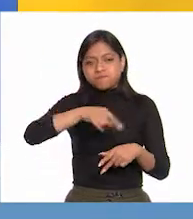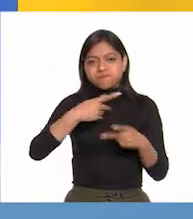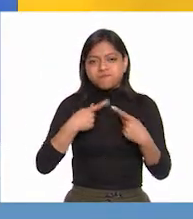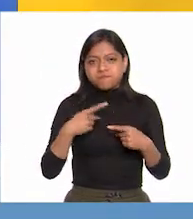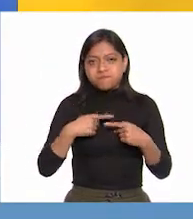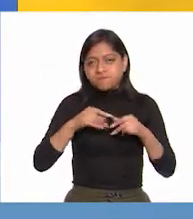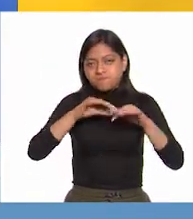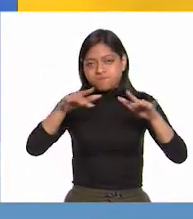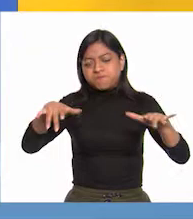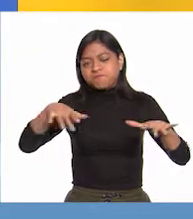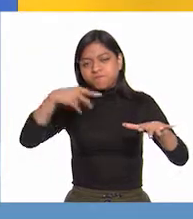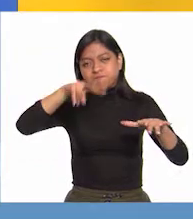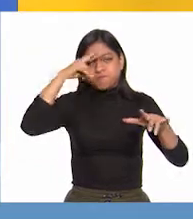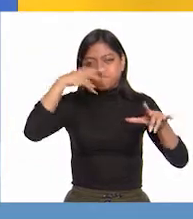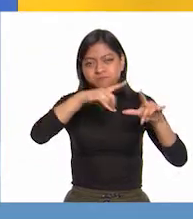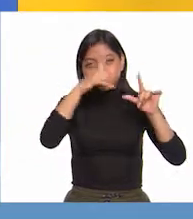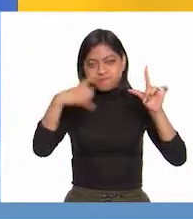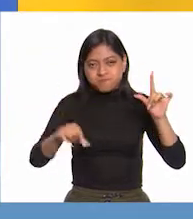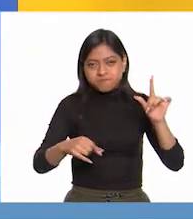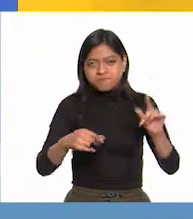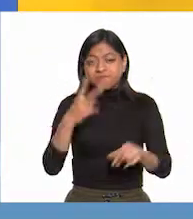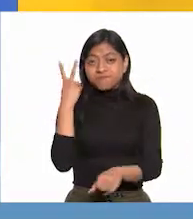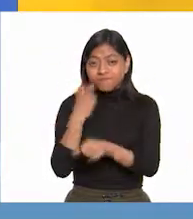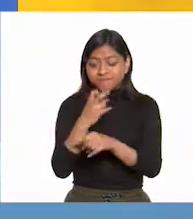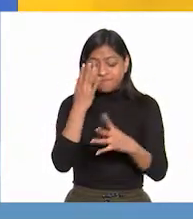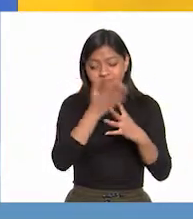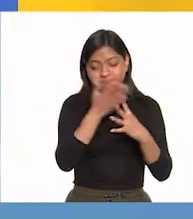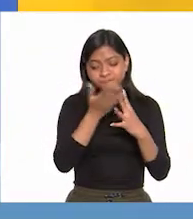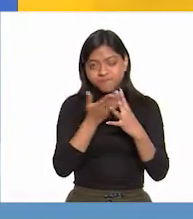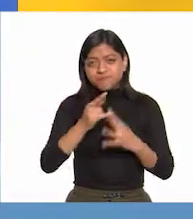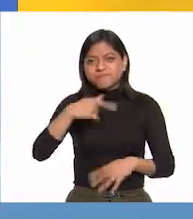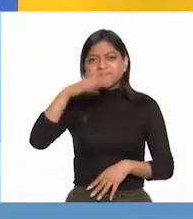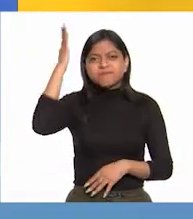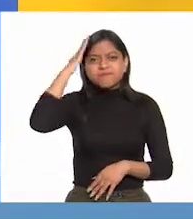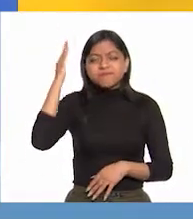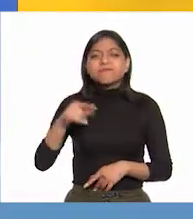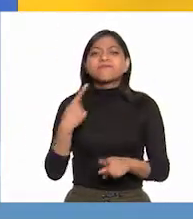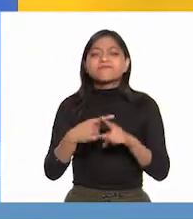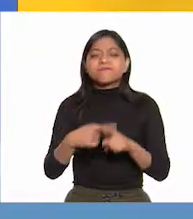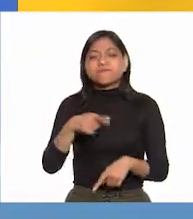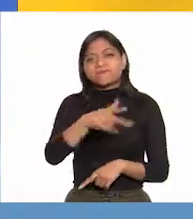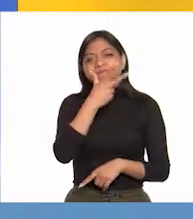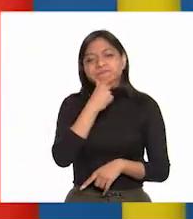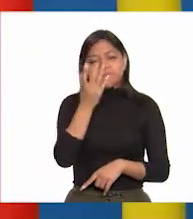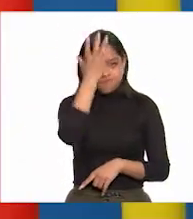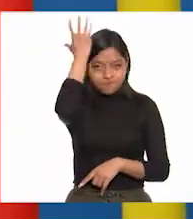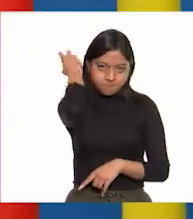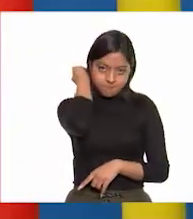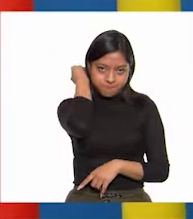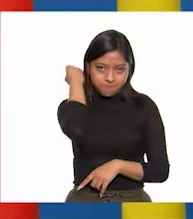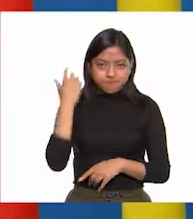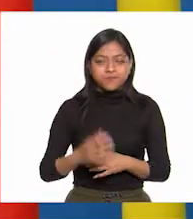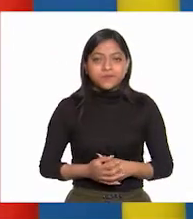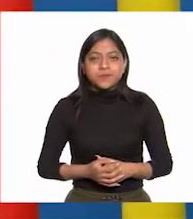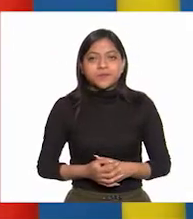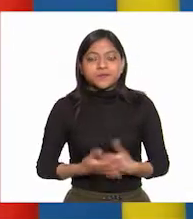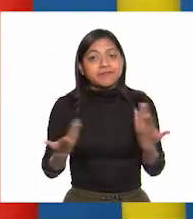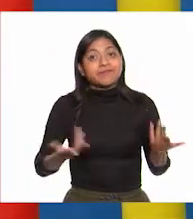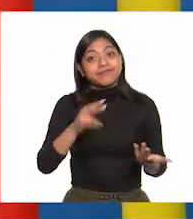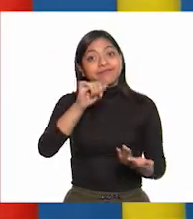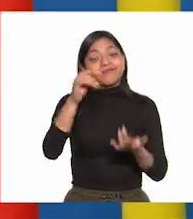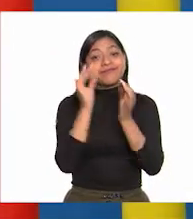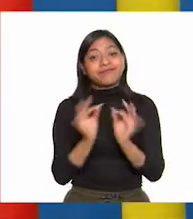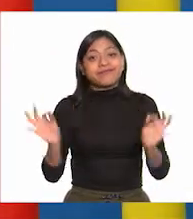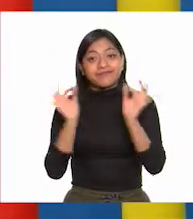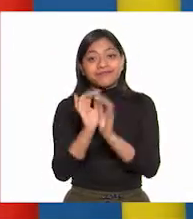parte de la Nueva España. Esta segunda etapa fue dirigida por José María Morelos y Pavón. Cabe destacar que es